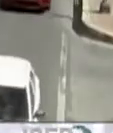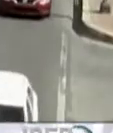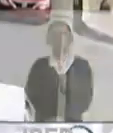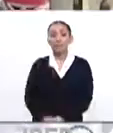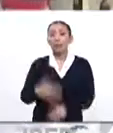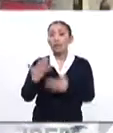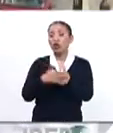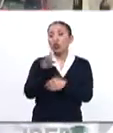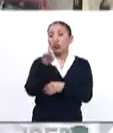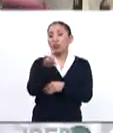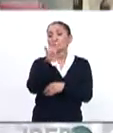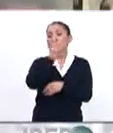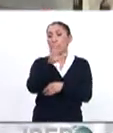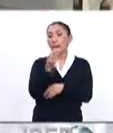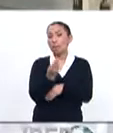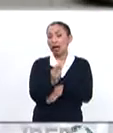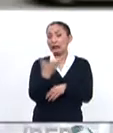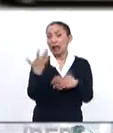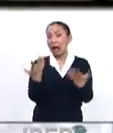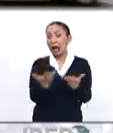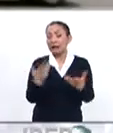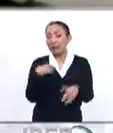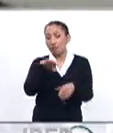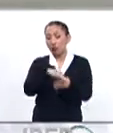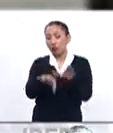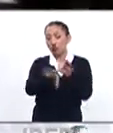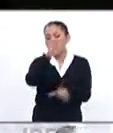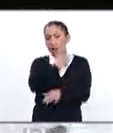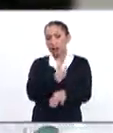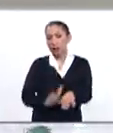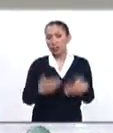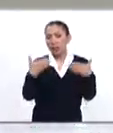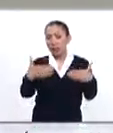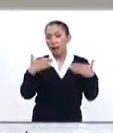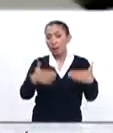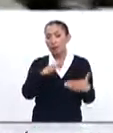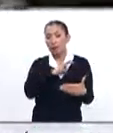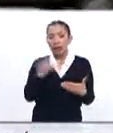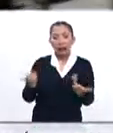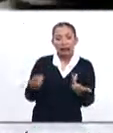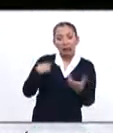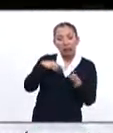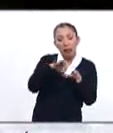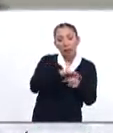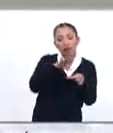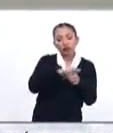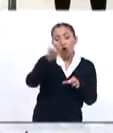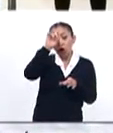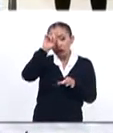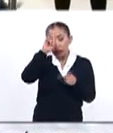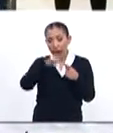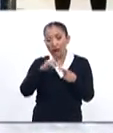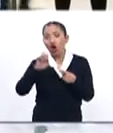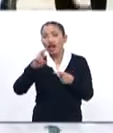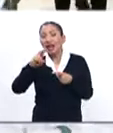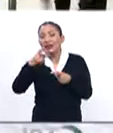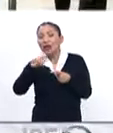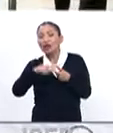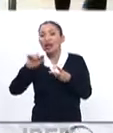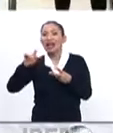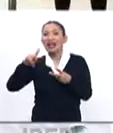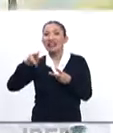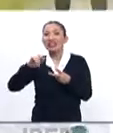El próximo domingo 5 de mayo se realizarán elecciones en Panamá, donde se pondrá en juego la elección de concejales, corregimientos,